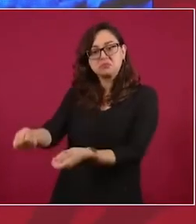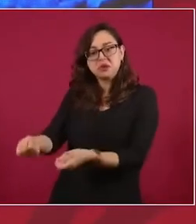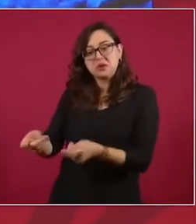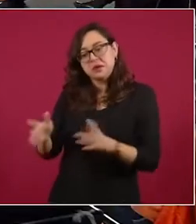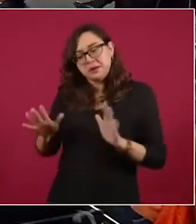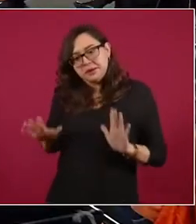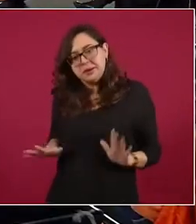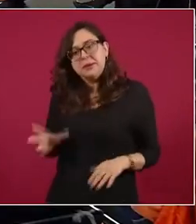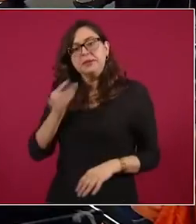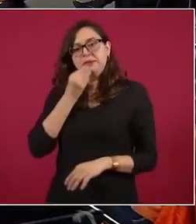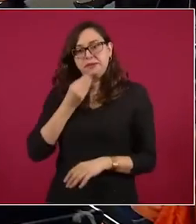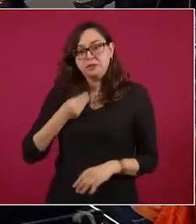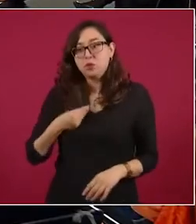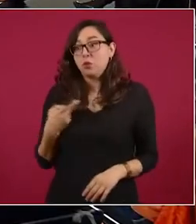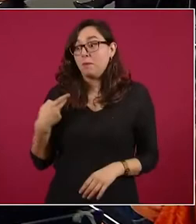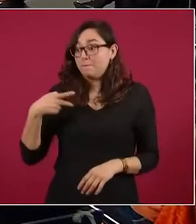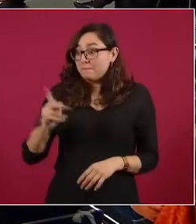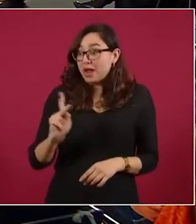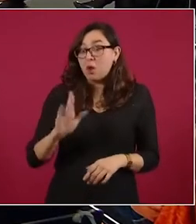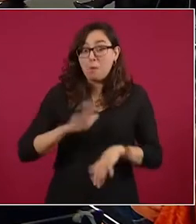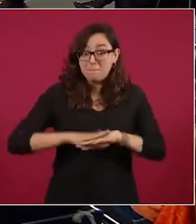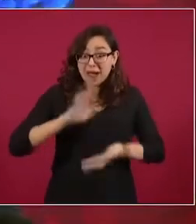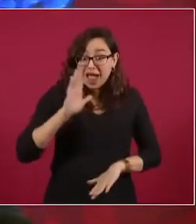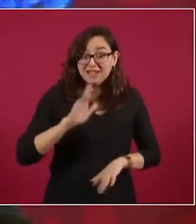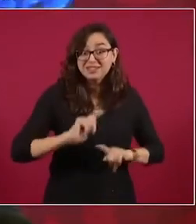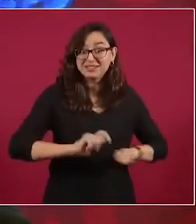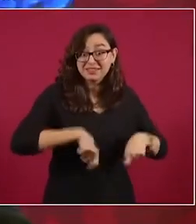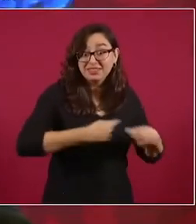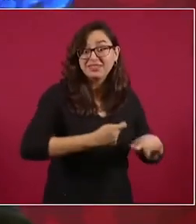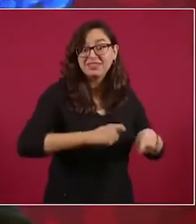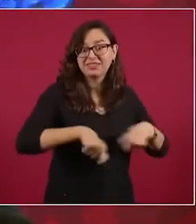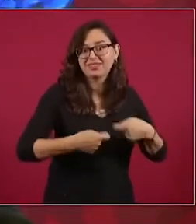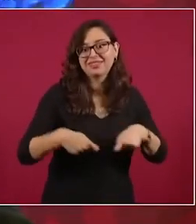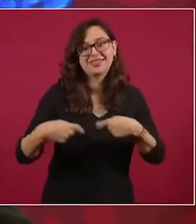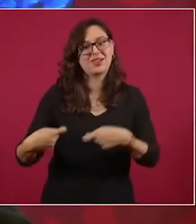ya esto no puede, esto tiene que cuidar.